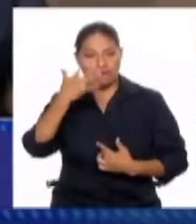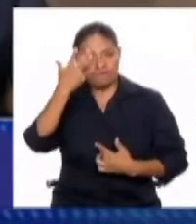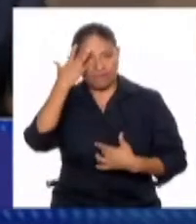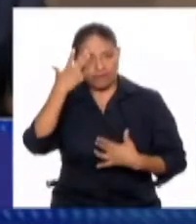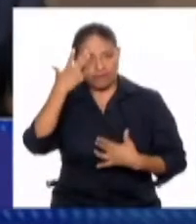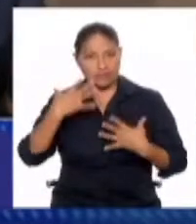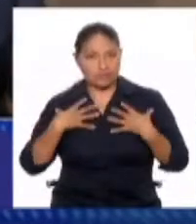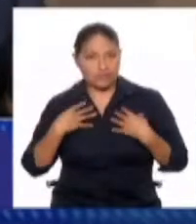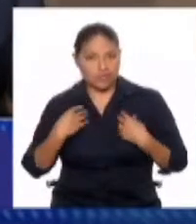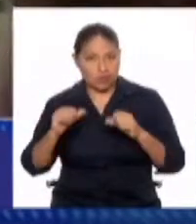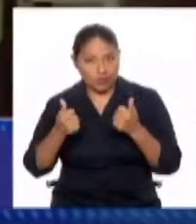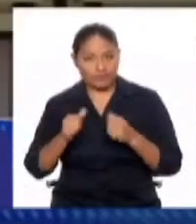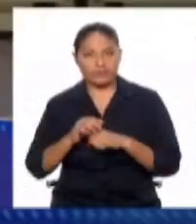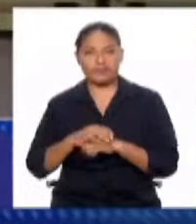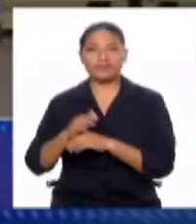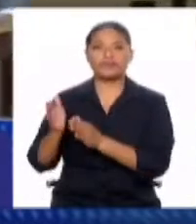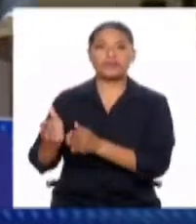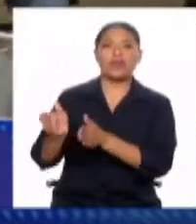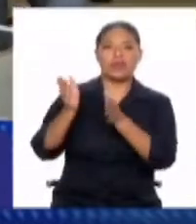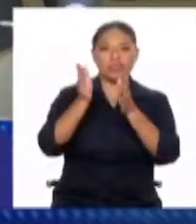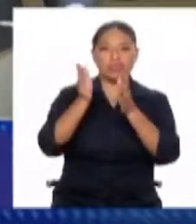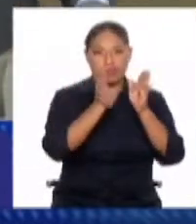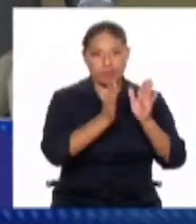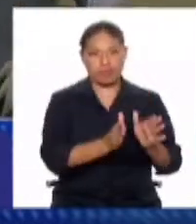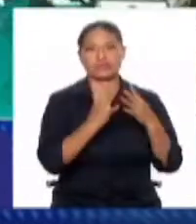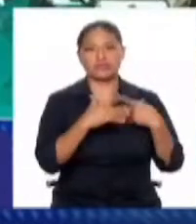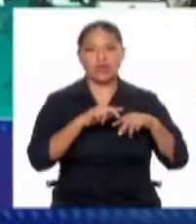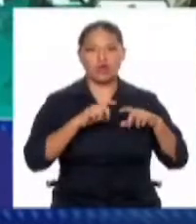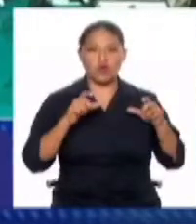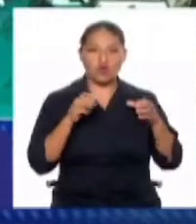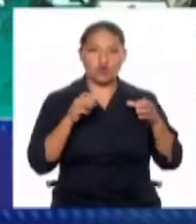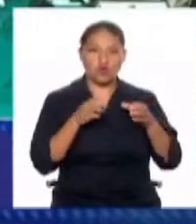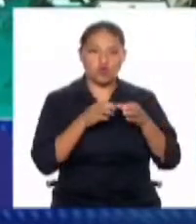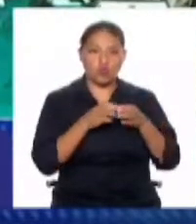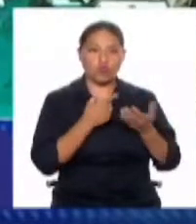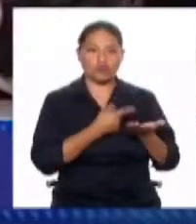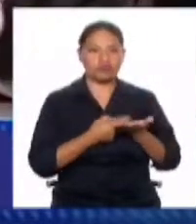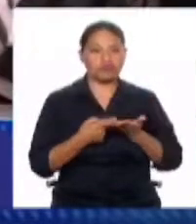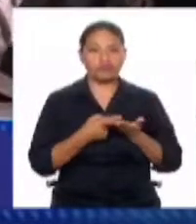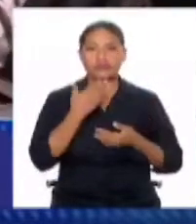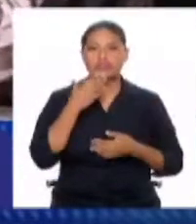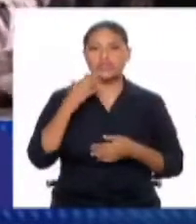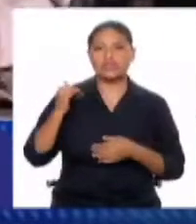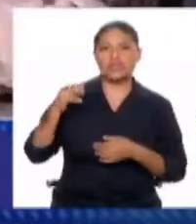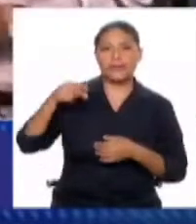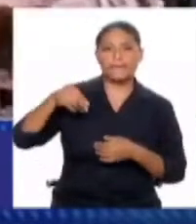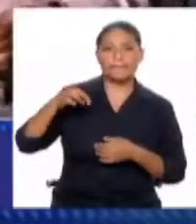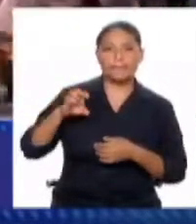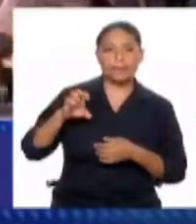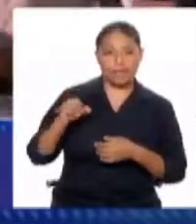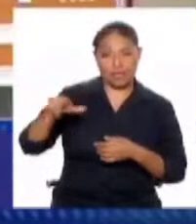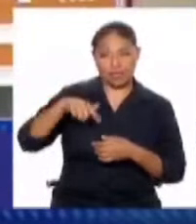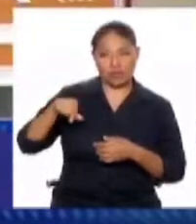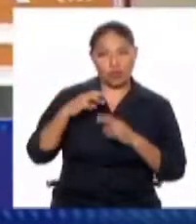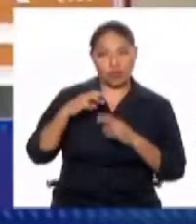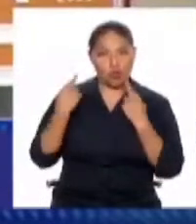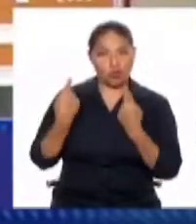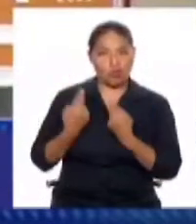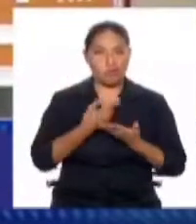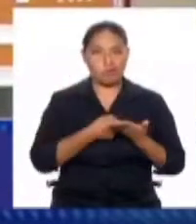Y, finalmente, una junta evaluadora del INPE para poder determinar